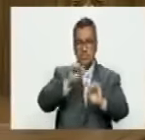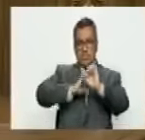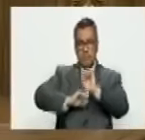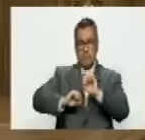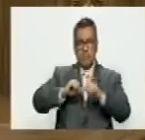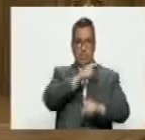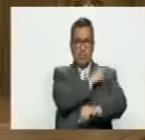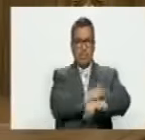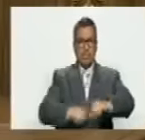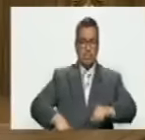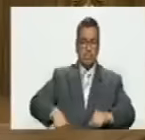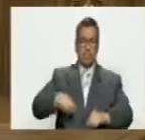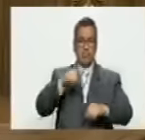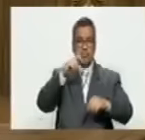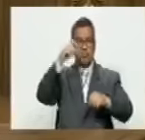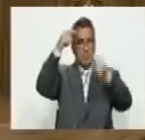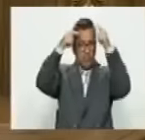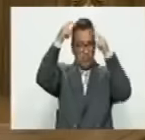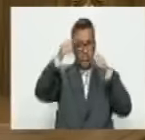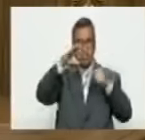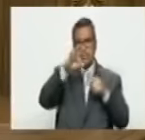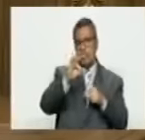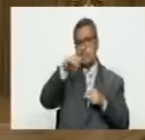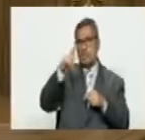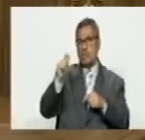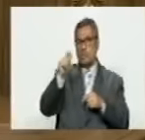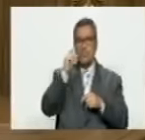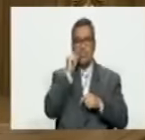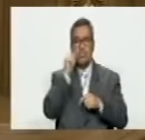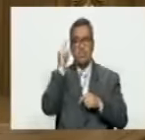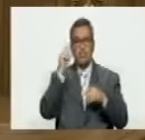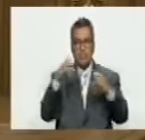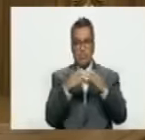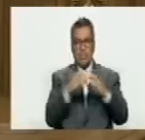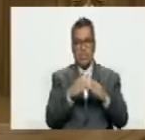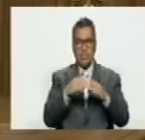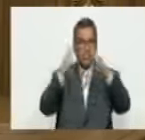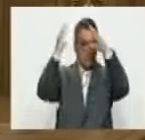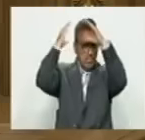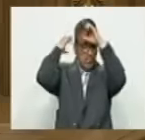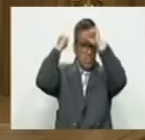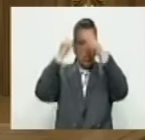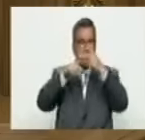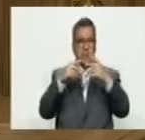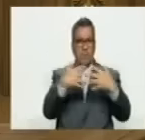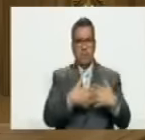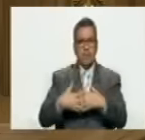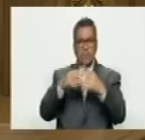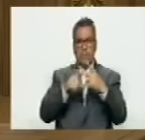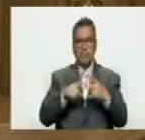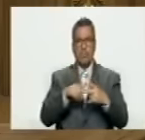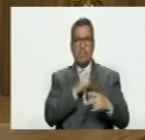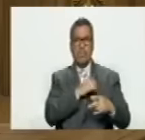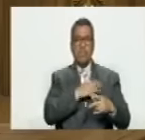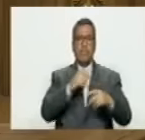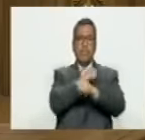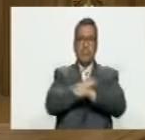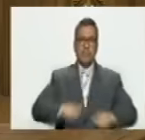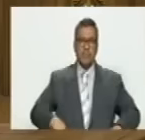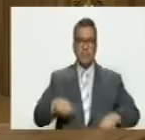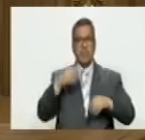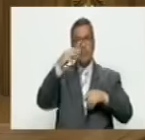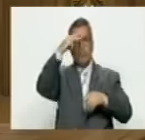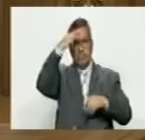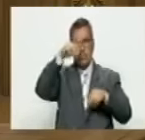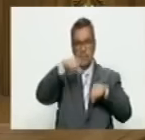con el presidente Chávez First Time se reunió con el embajador de Estados Unidos Chile Portugal México